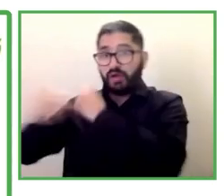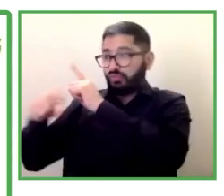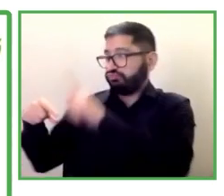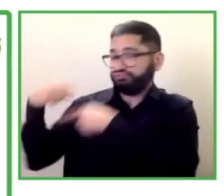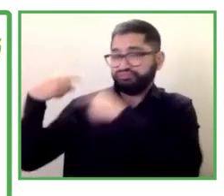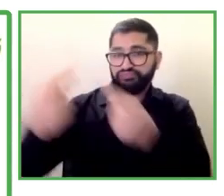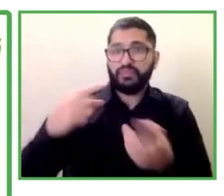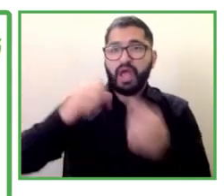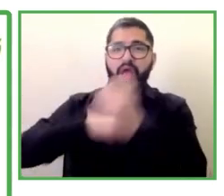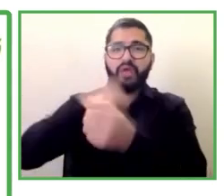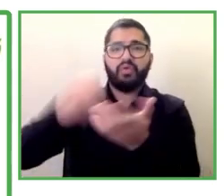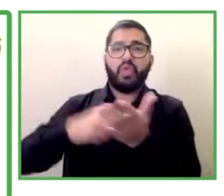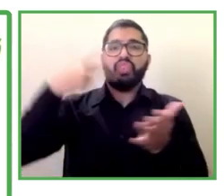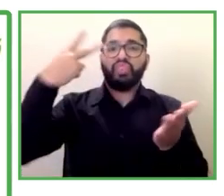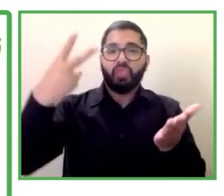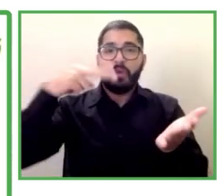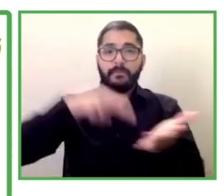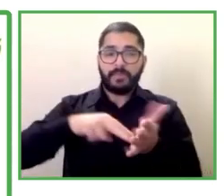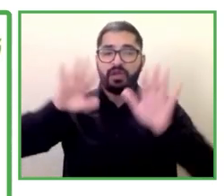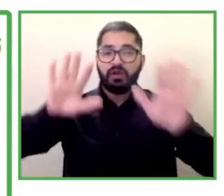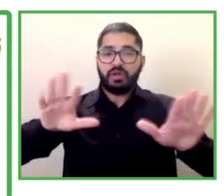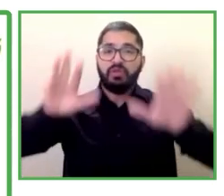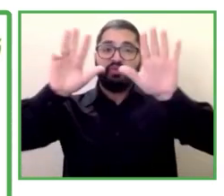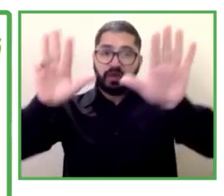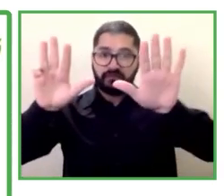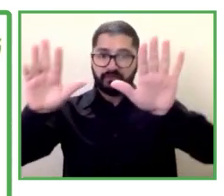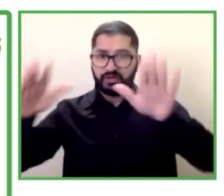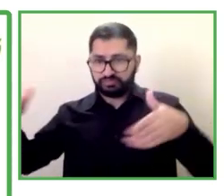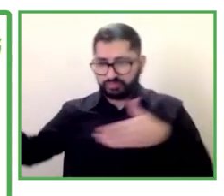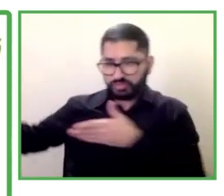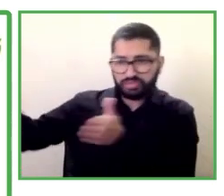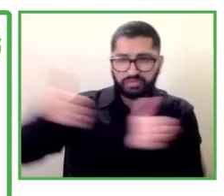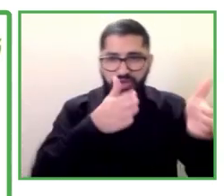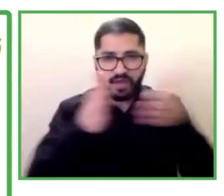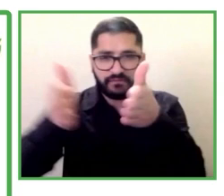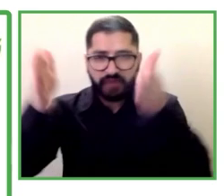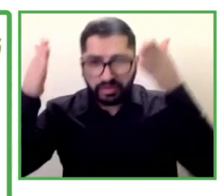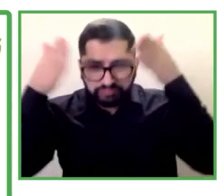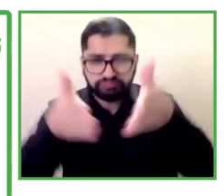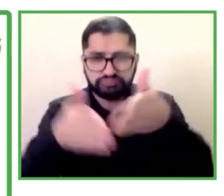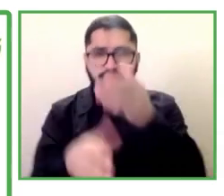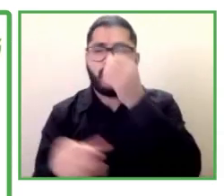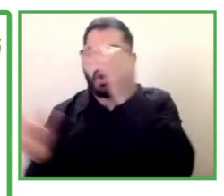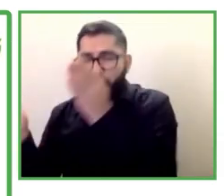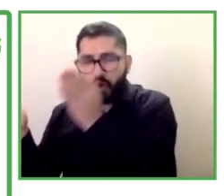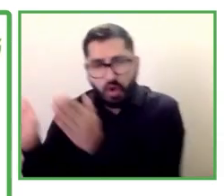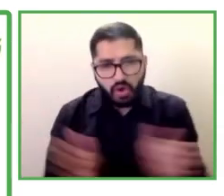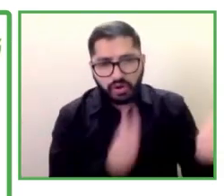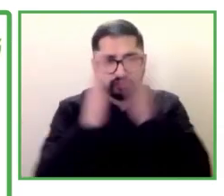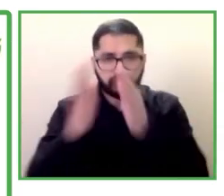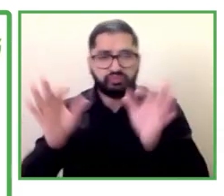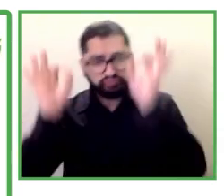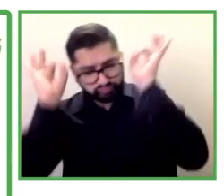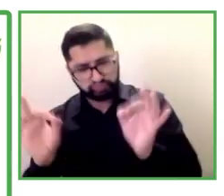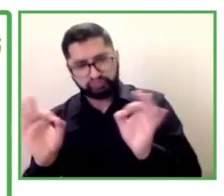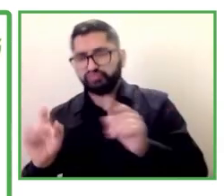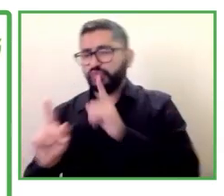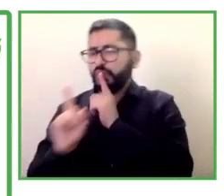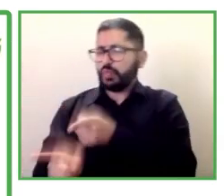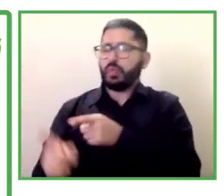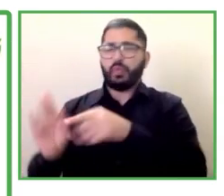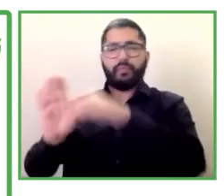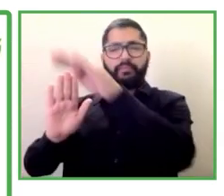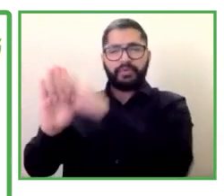guiar a los órganos de contratación del sector público estatal en su correcta y adecuada aplicación y la última